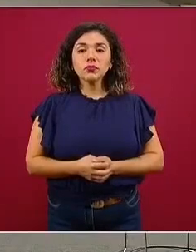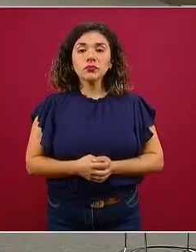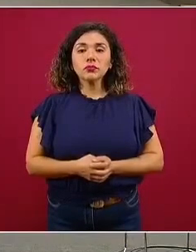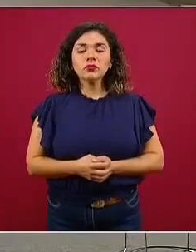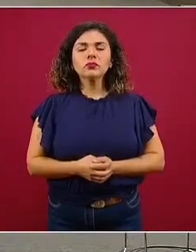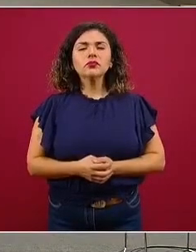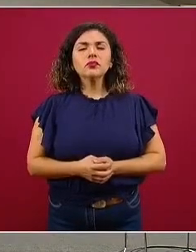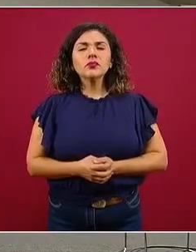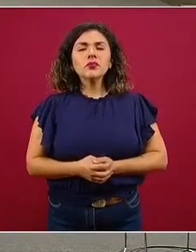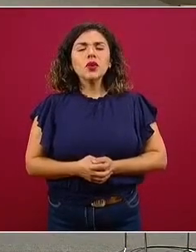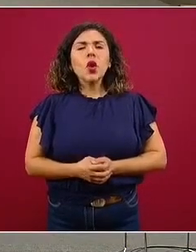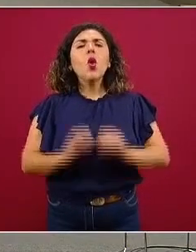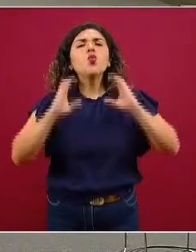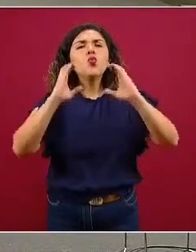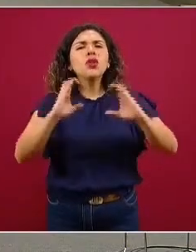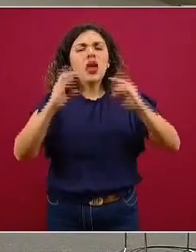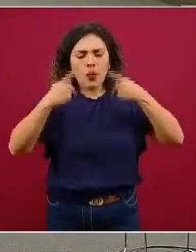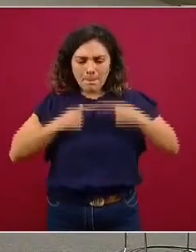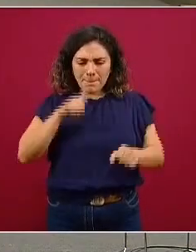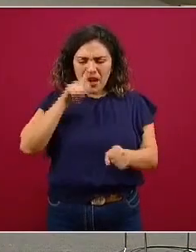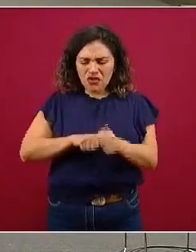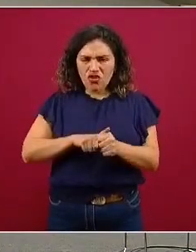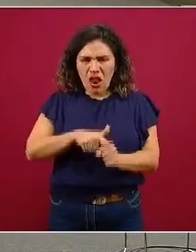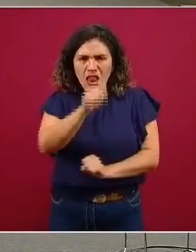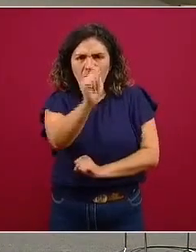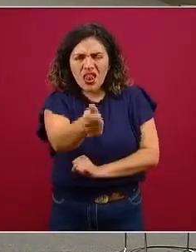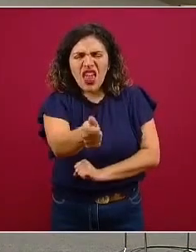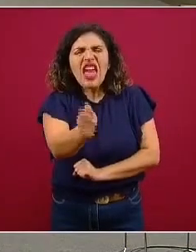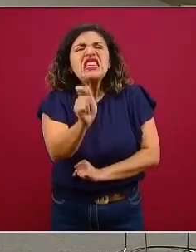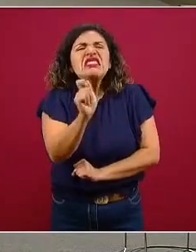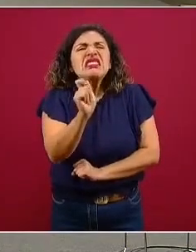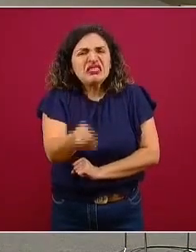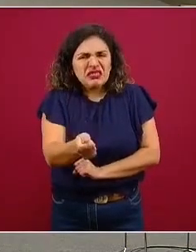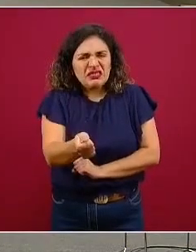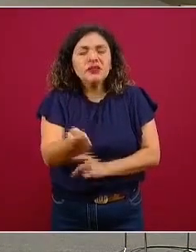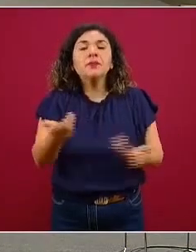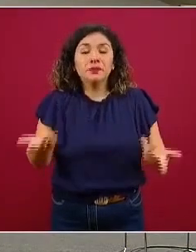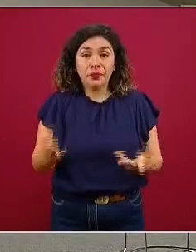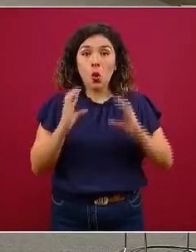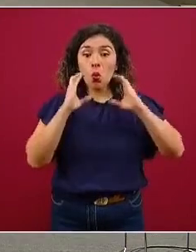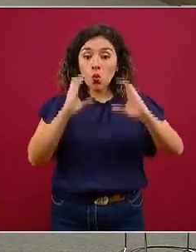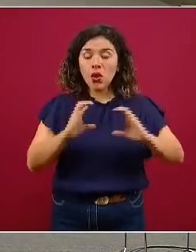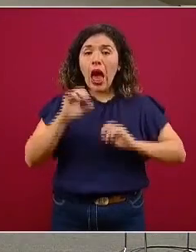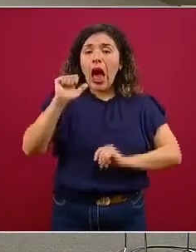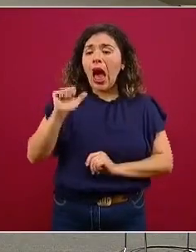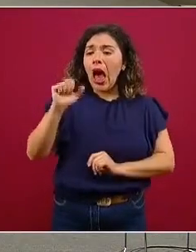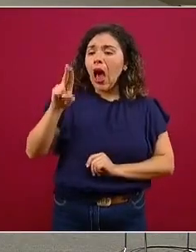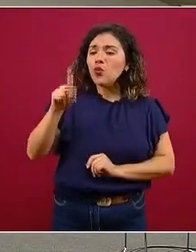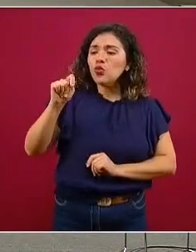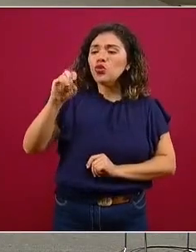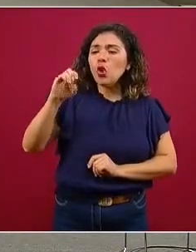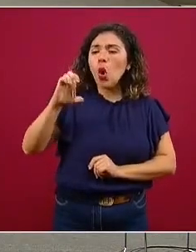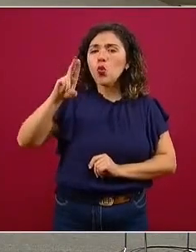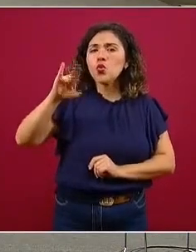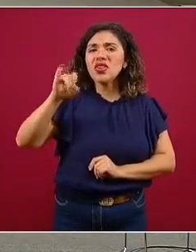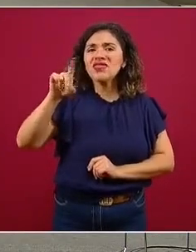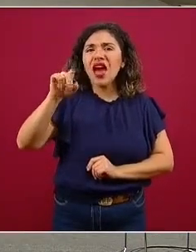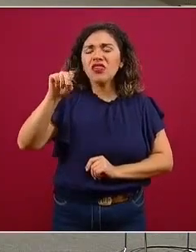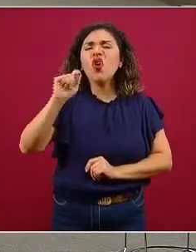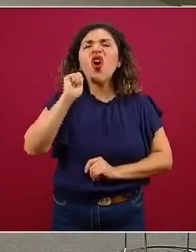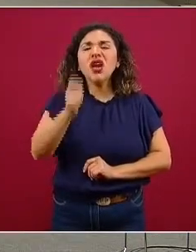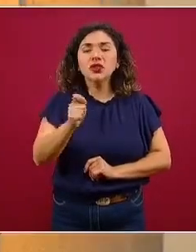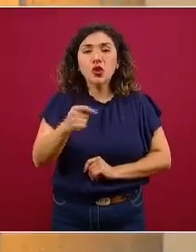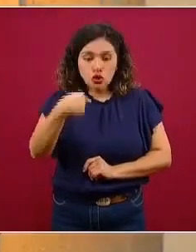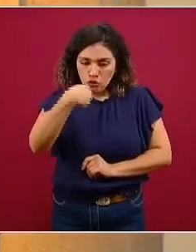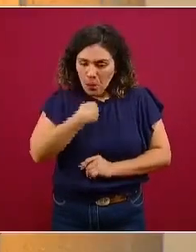Cuando hablamos de autocuidado, ¿qué es lo que estamos diciendo? Bueno, cuando hablamos de autocuidado, nos referimos a aquellas acciones que vamos a hacer